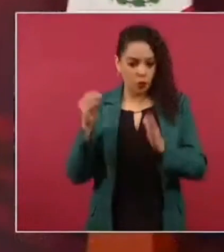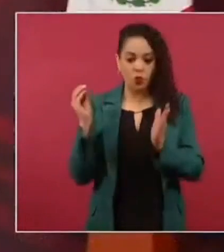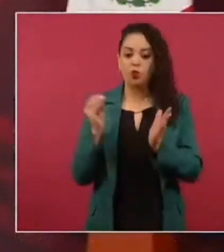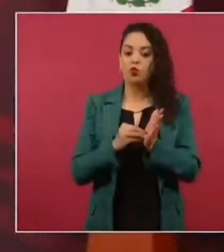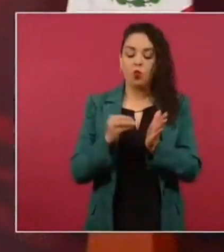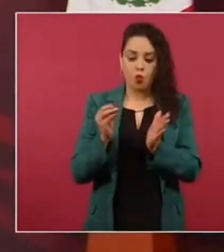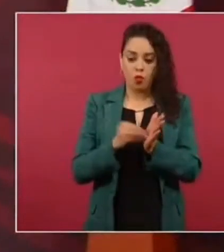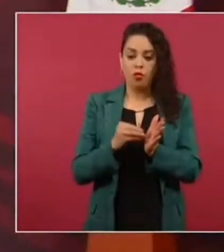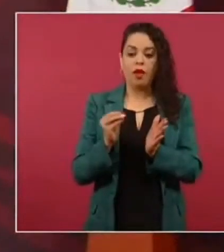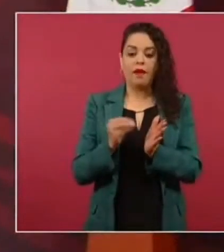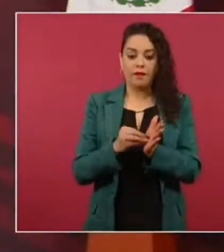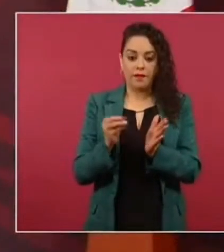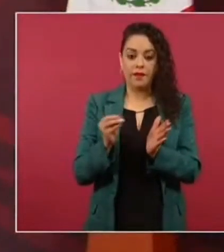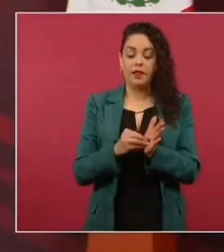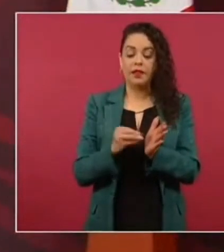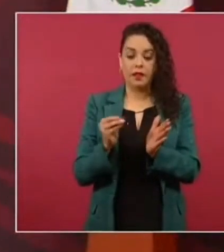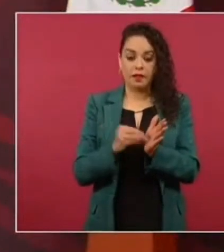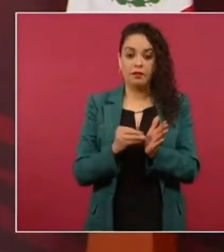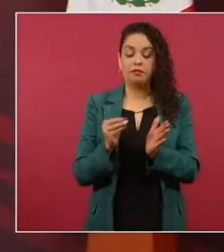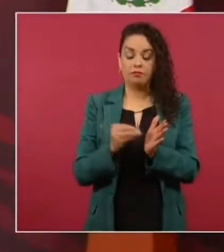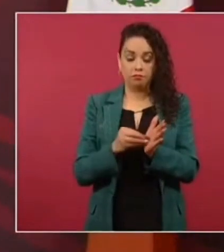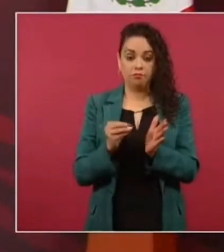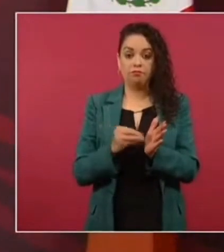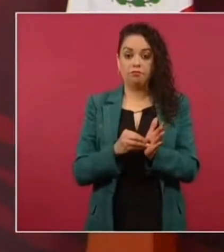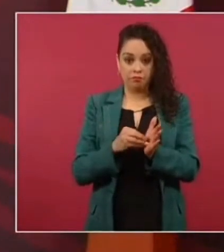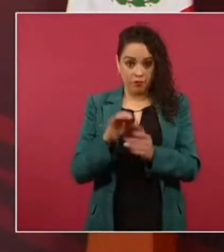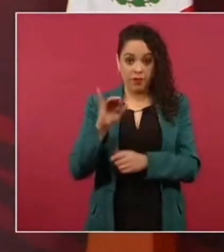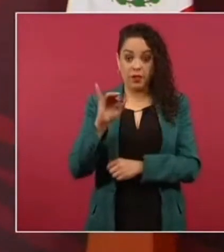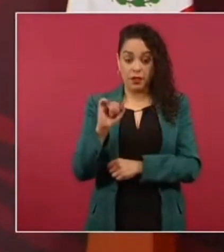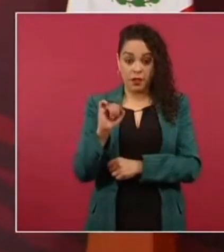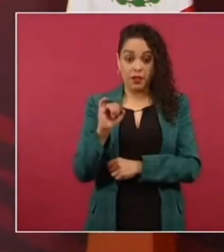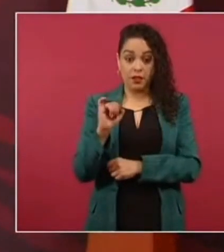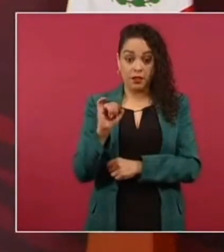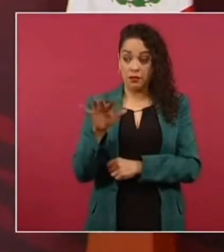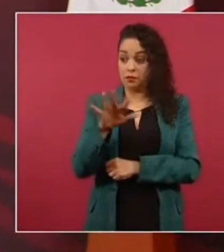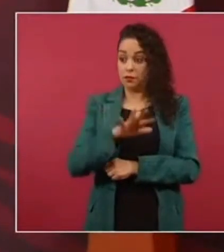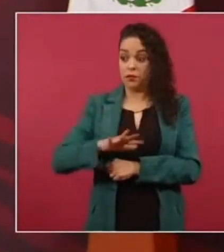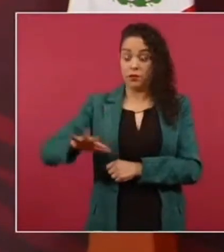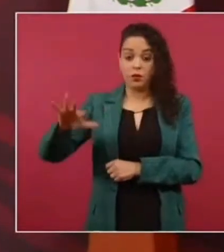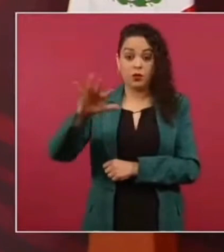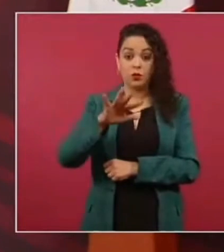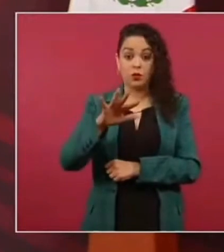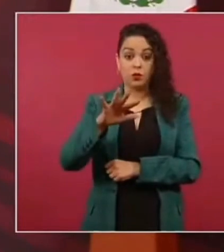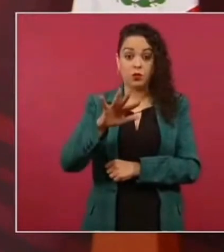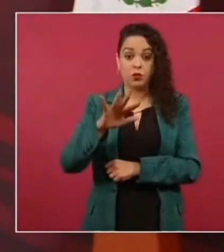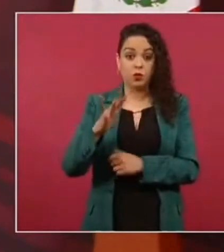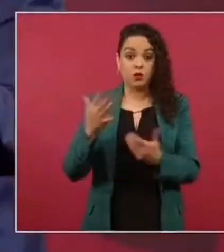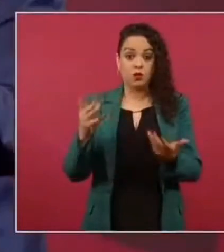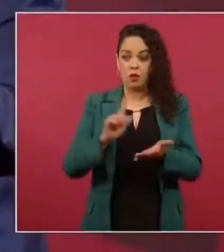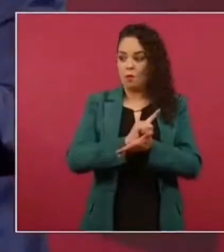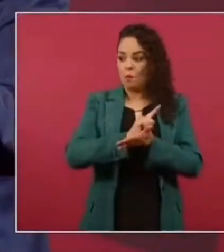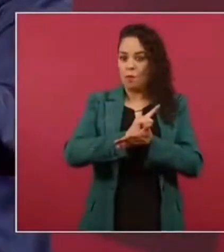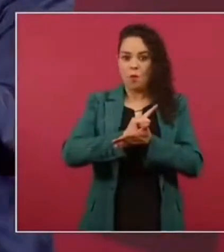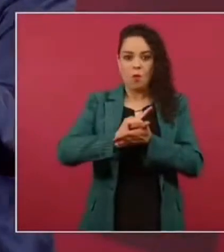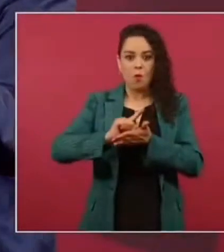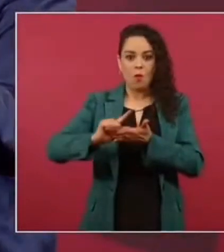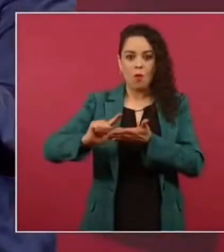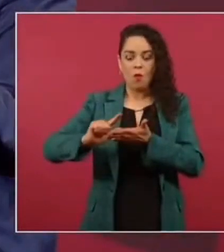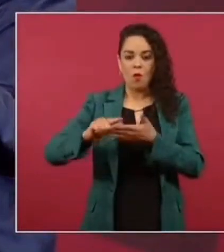este es virgen entonces